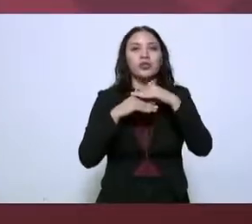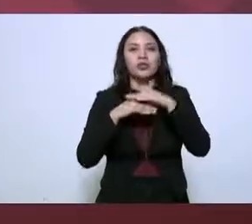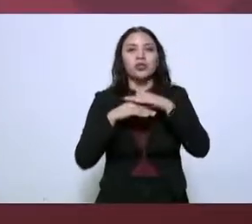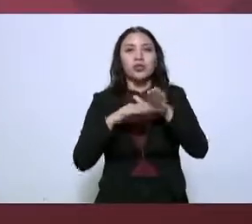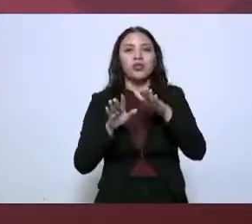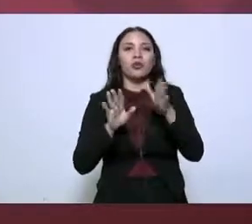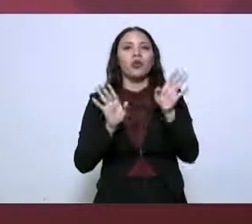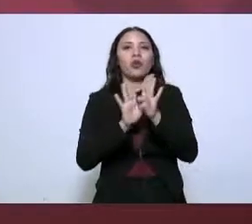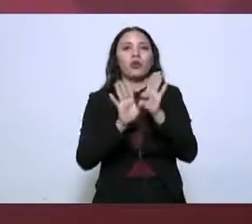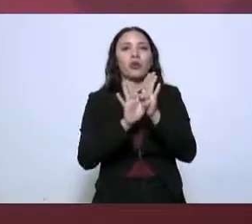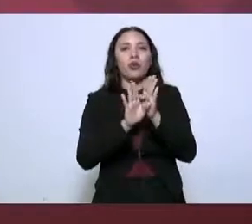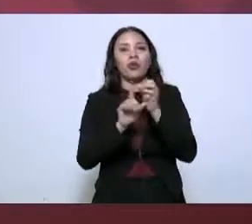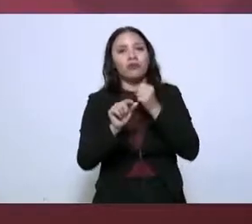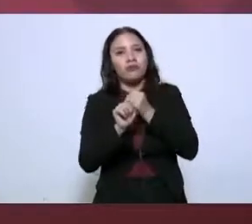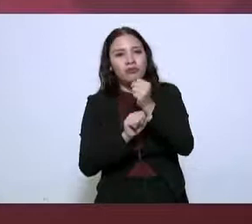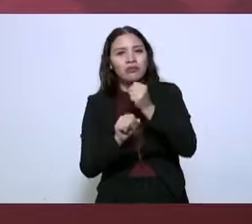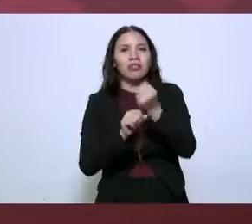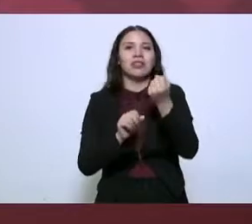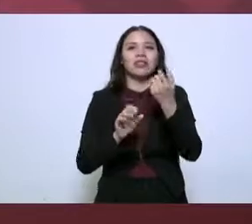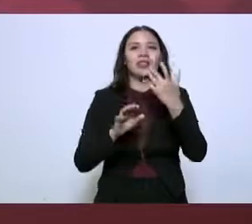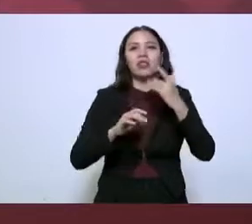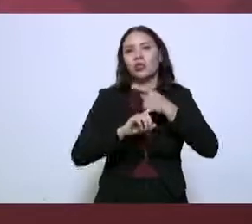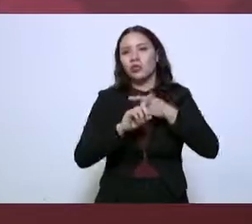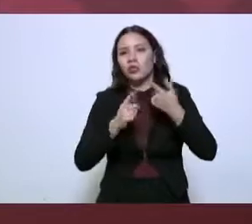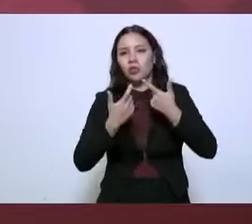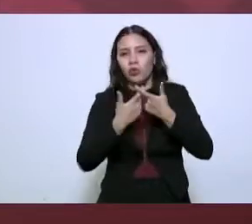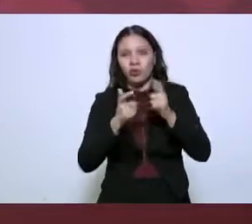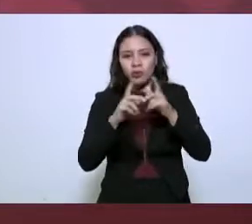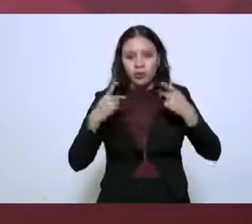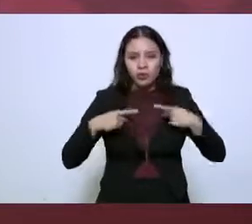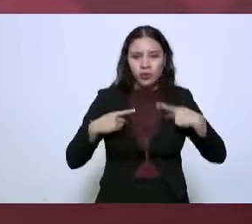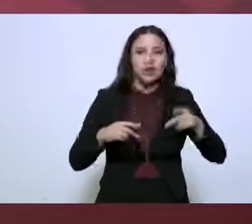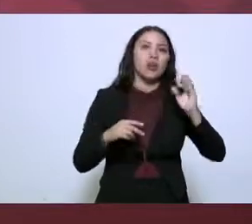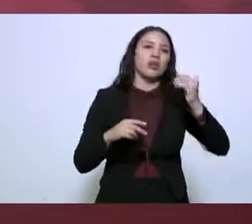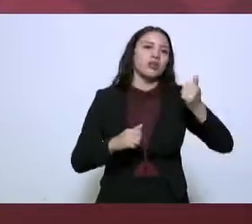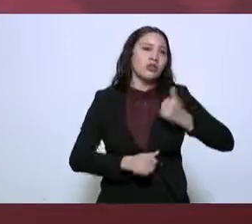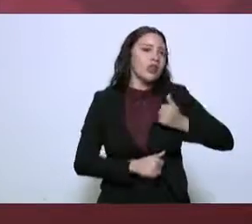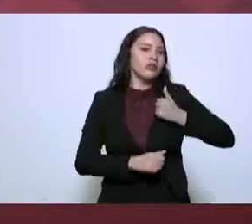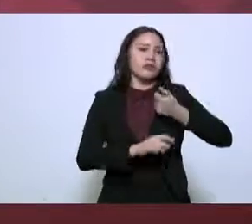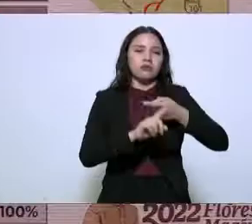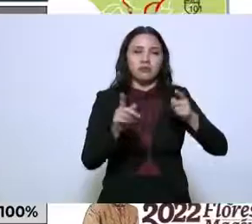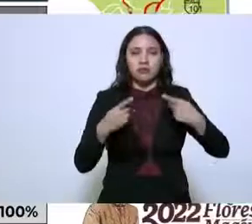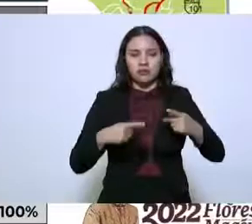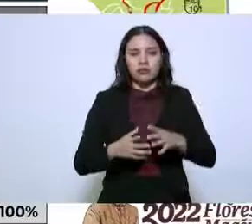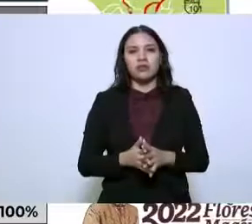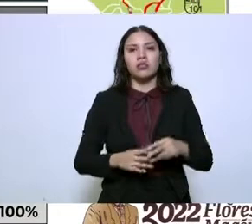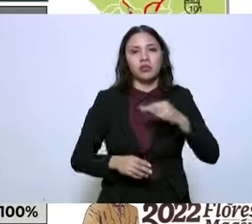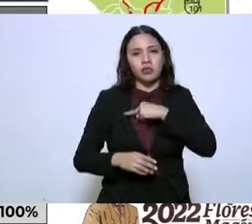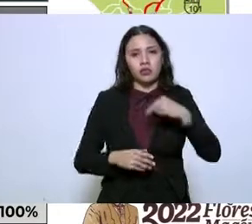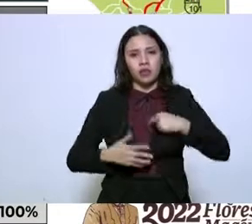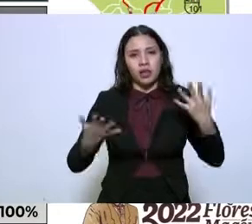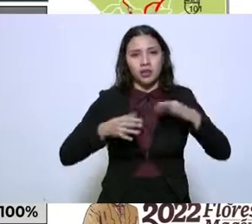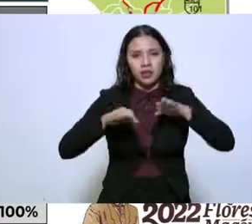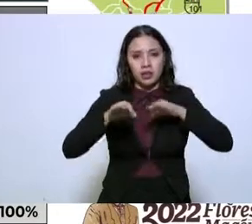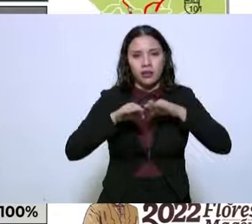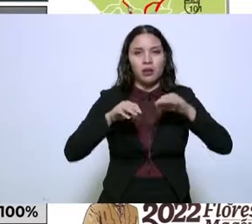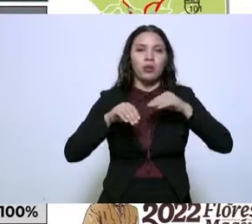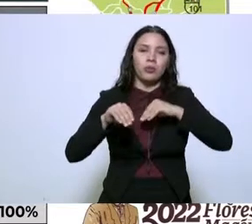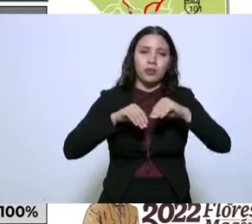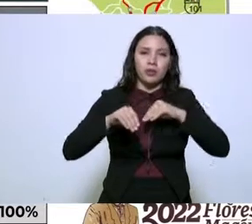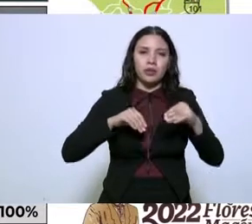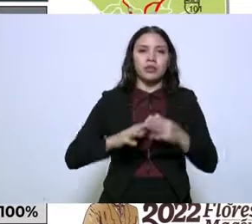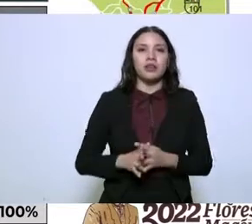personal militar y autoridades civiles. También es el trabajo que se ha realizado a nivel